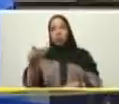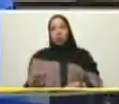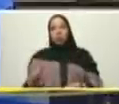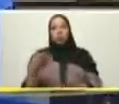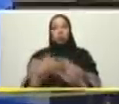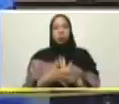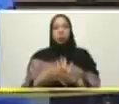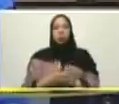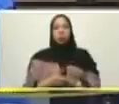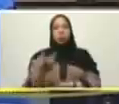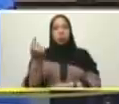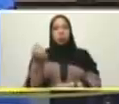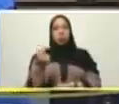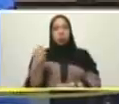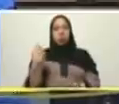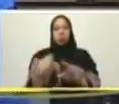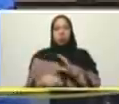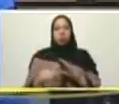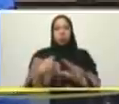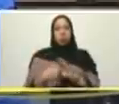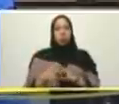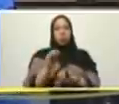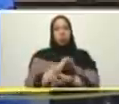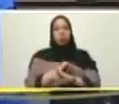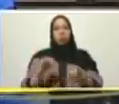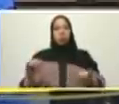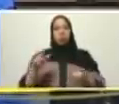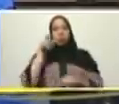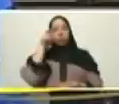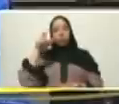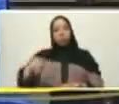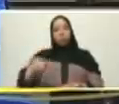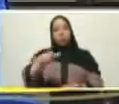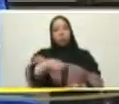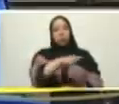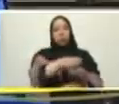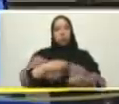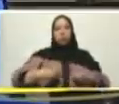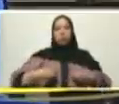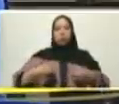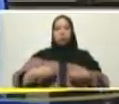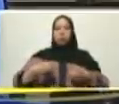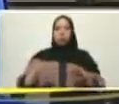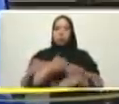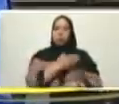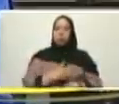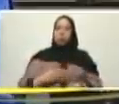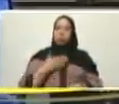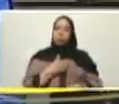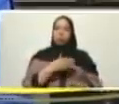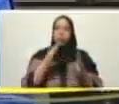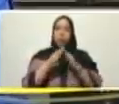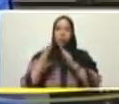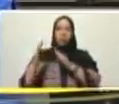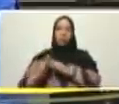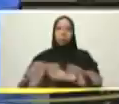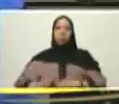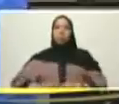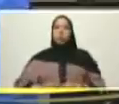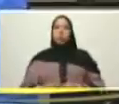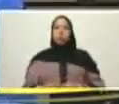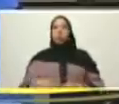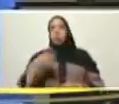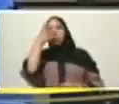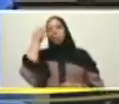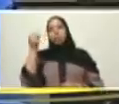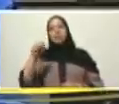su capacidad de pago destinado para la población que accede a una vivienda de la gran misión vivienda Venezuela correcto eso se